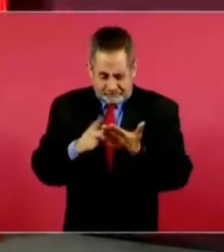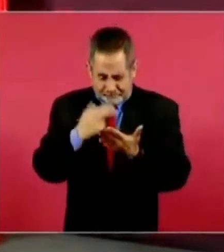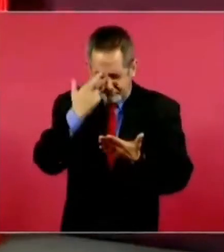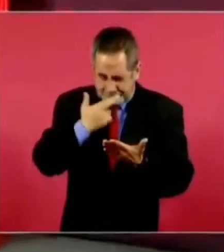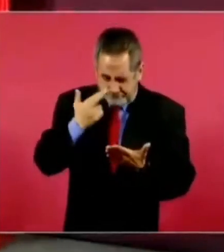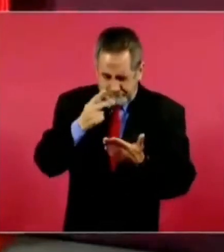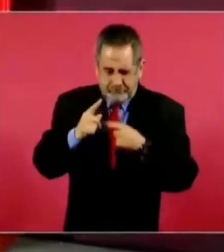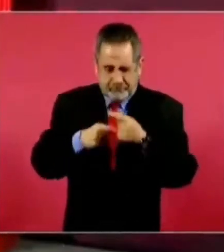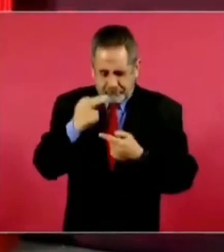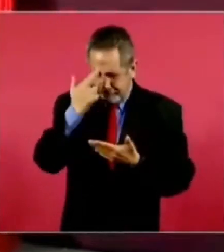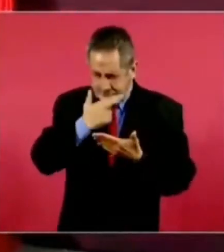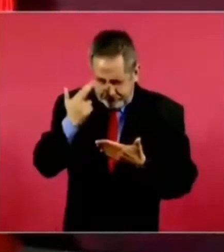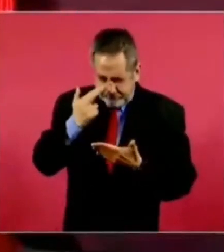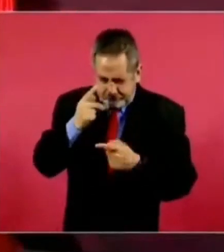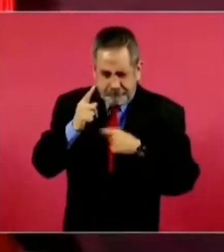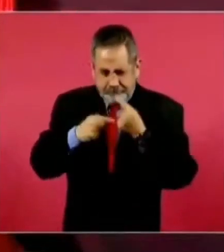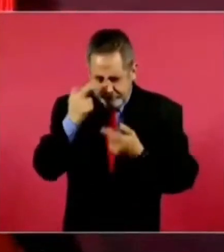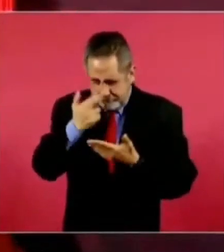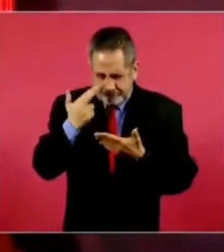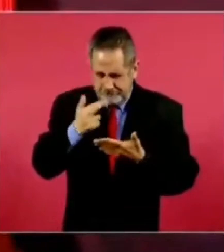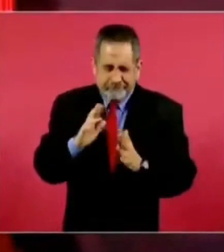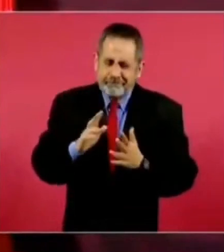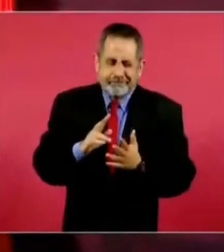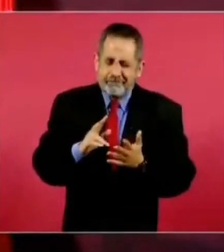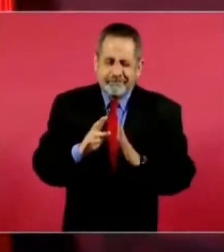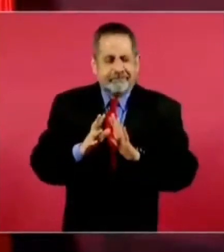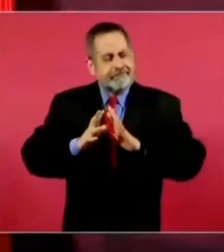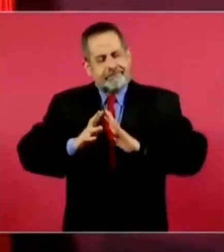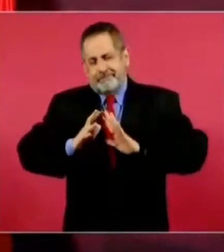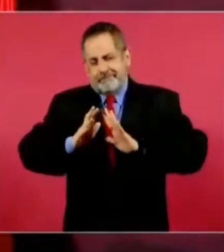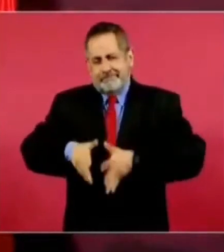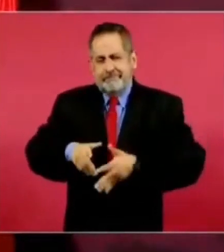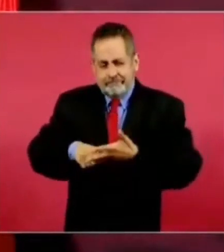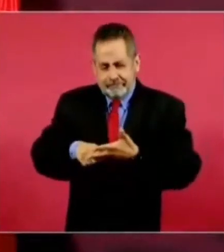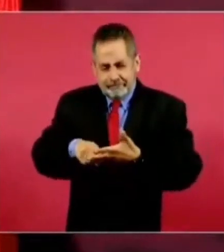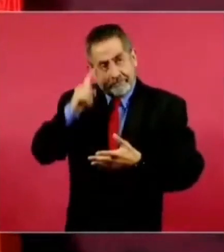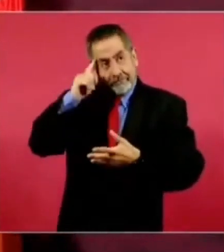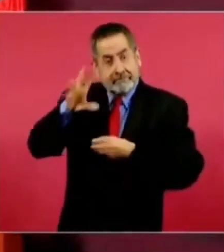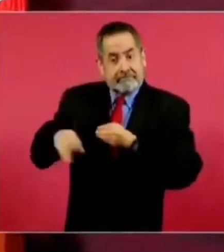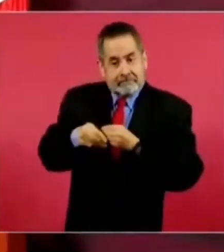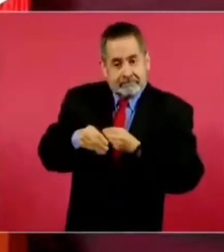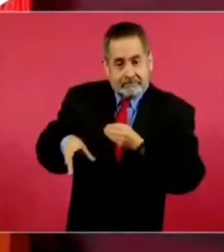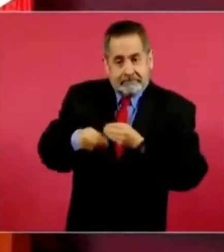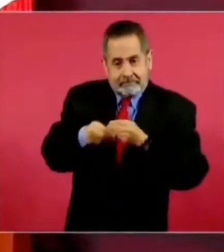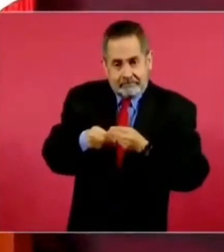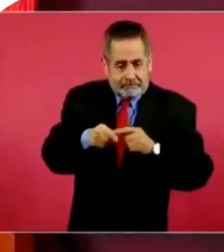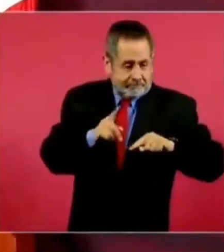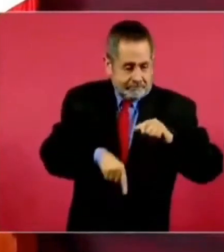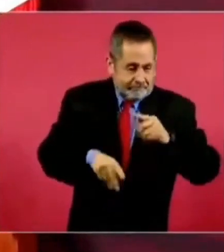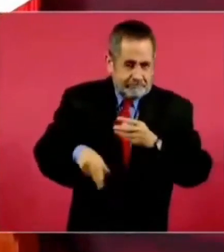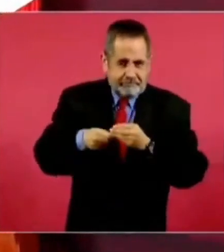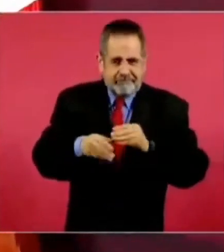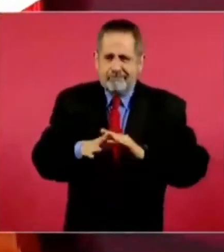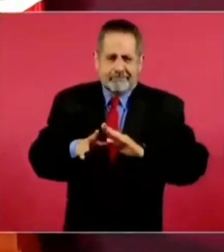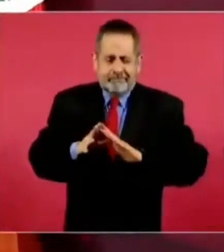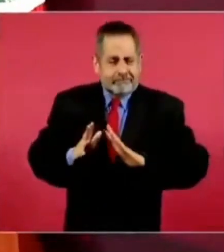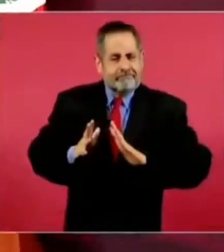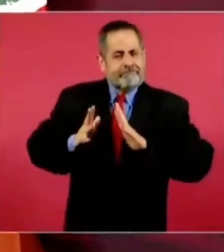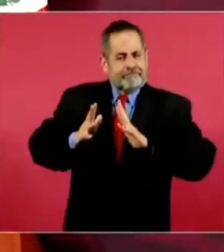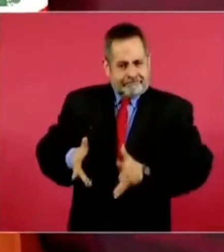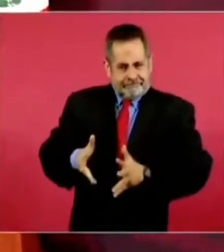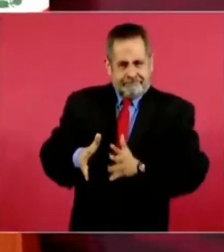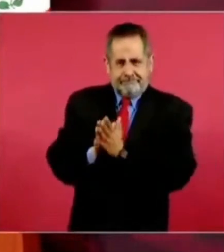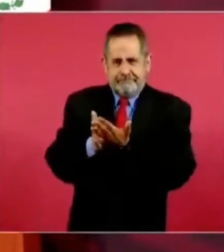revise, revise, porque siempre va uno a encontrar cosas y siempre va uno a querer agregar cosas o quitar, entonces ya hay que dejarlo,